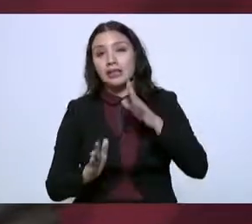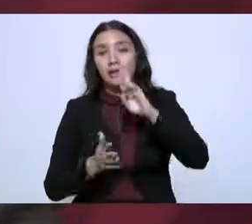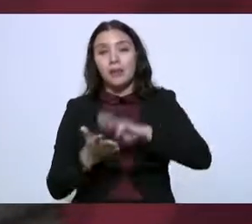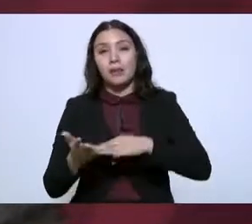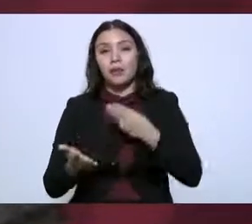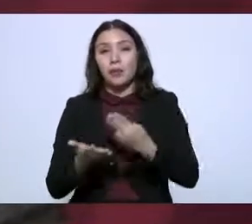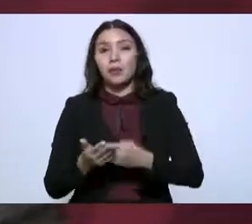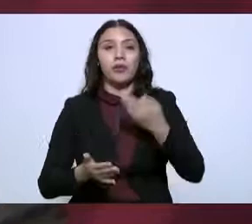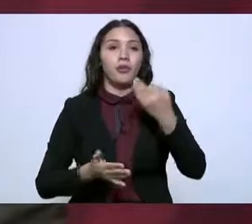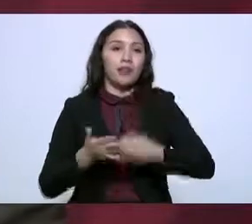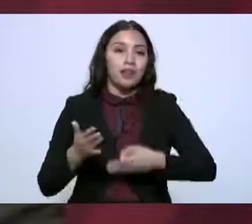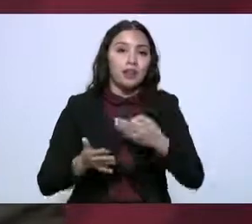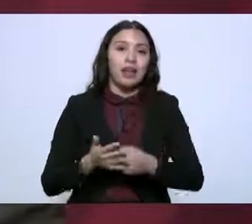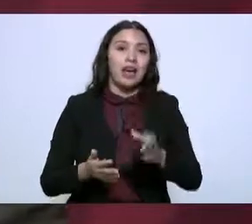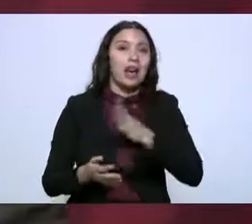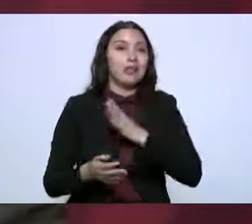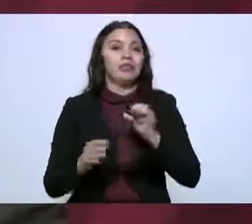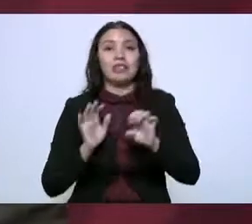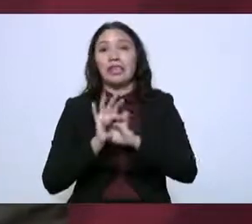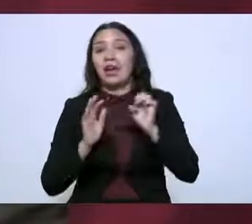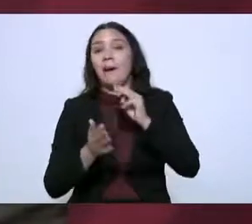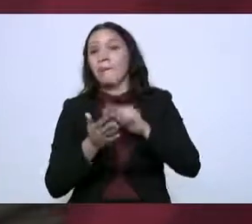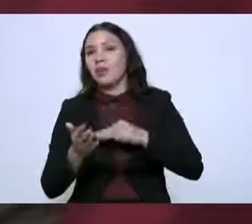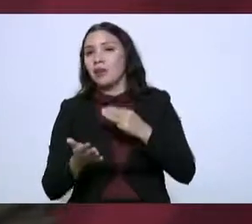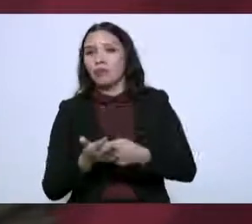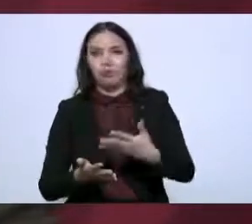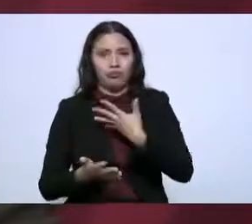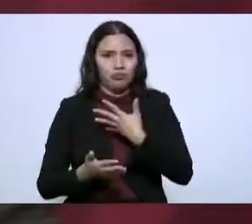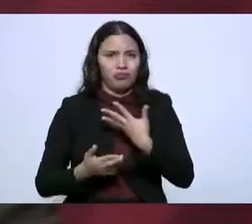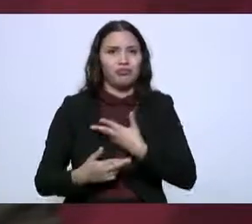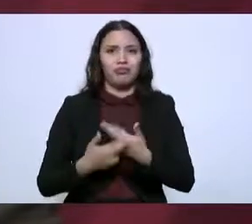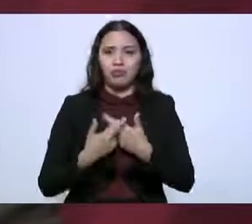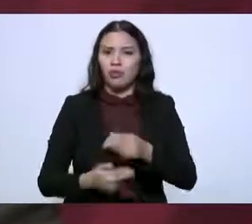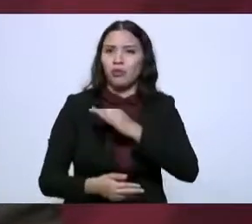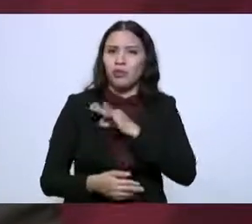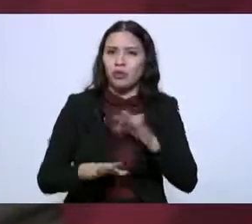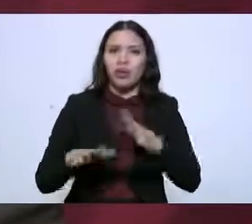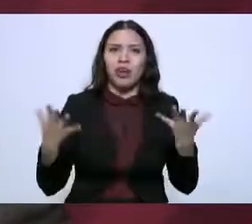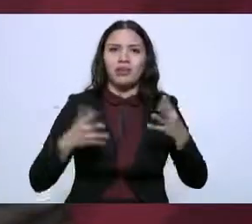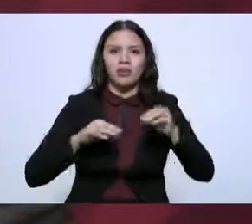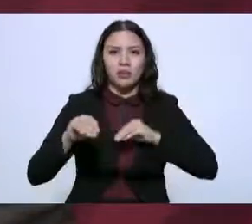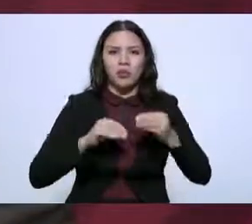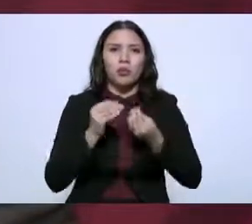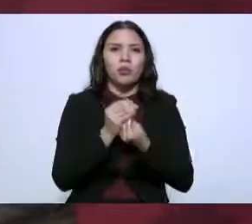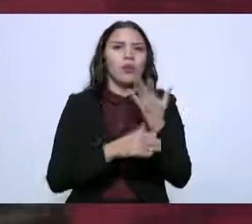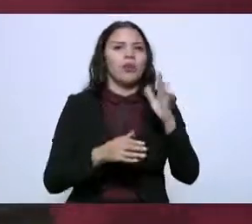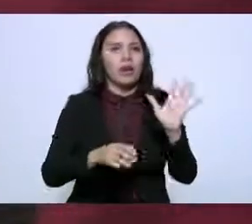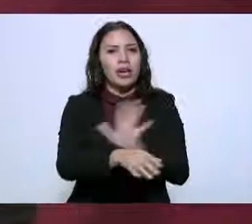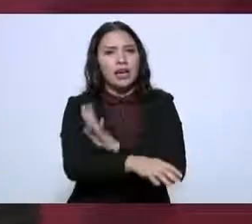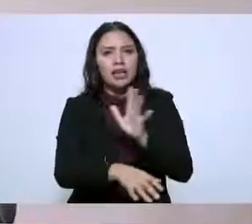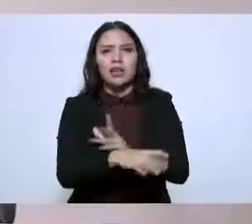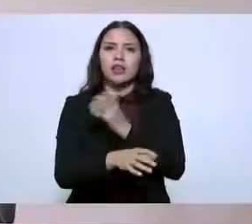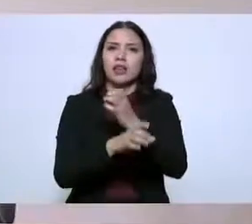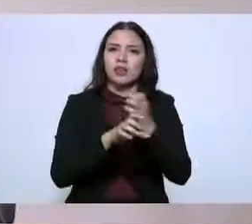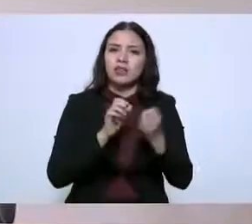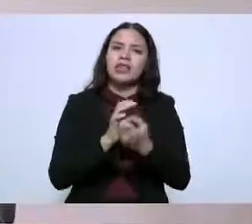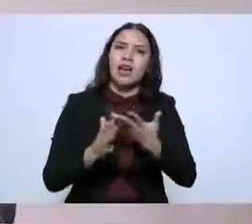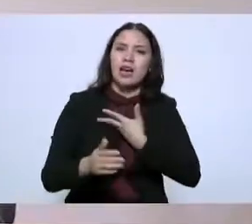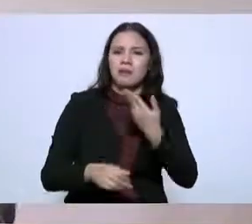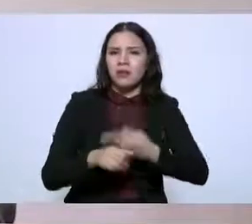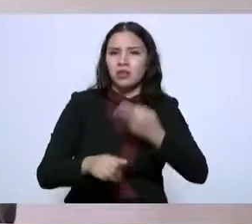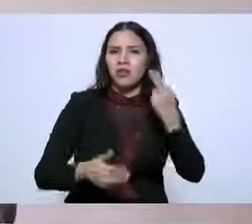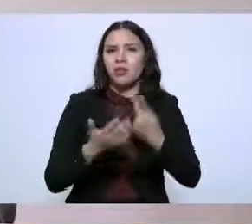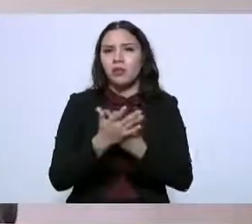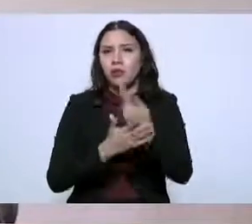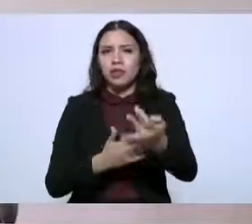de que a pesar, como se escuchó, que tenemos capacidad de producción y de generación de energía eléctrica y hay más proyectos que están